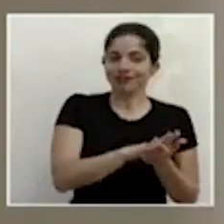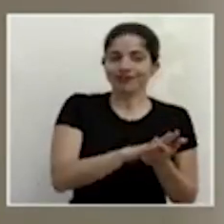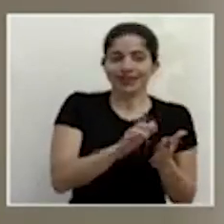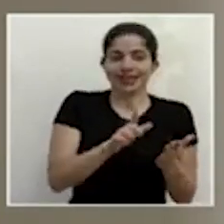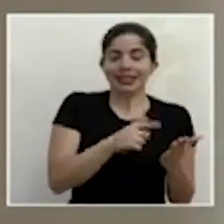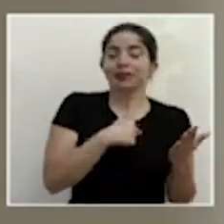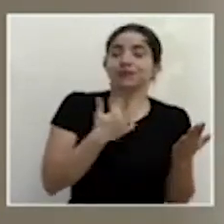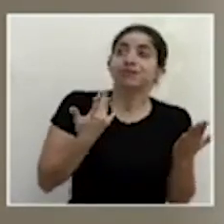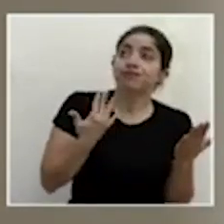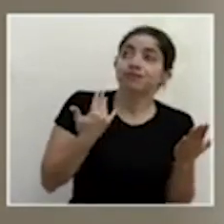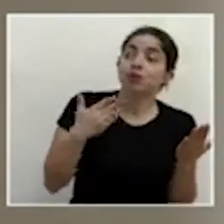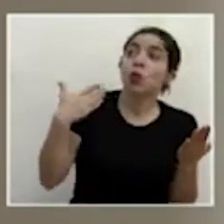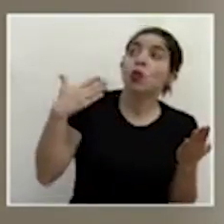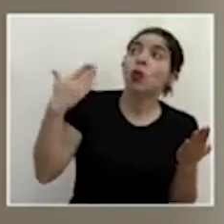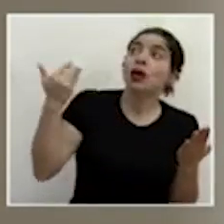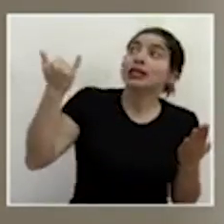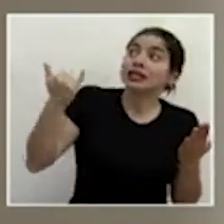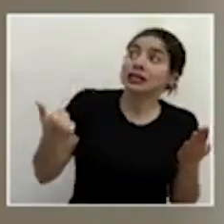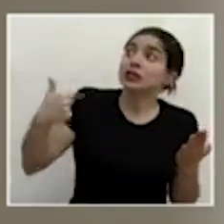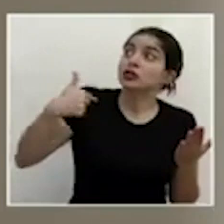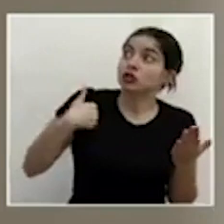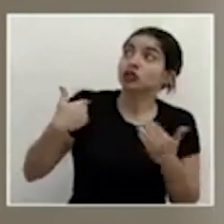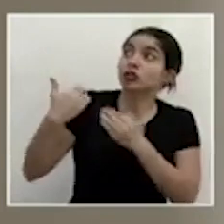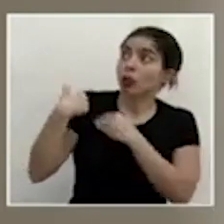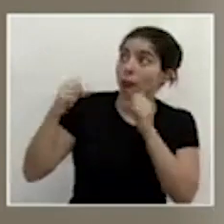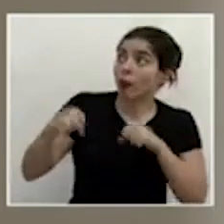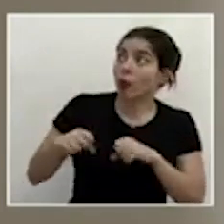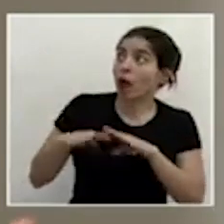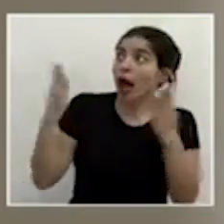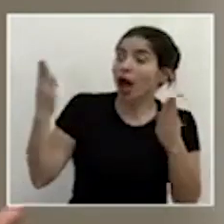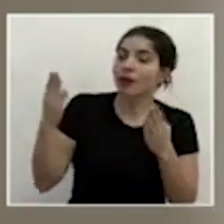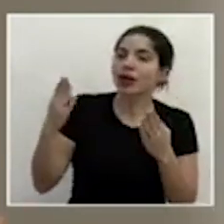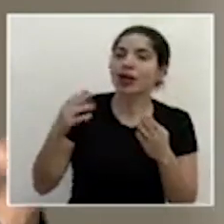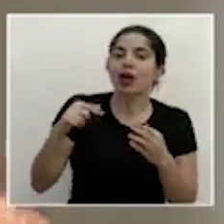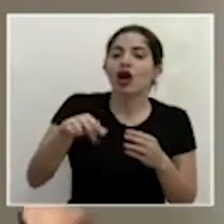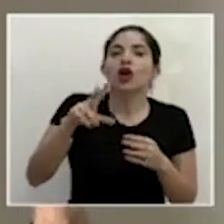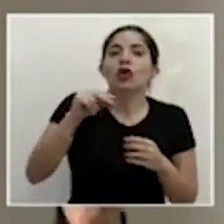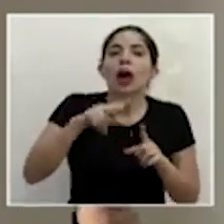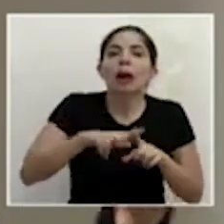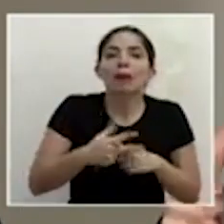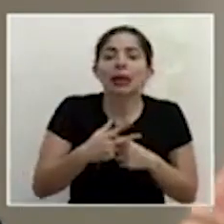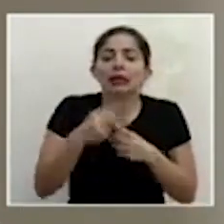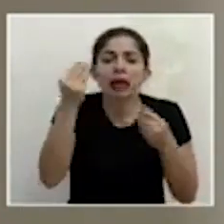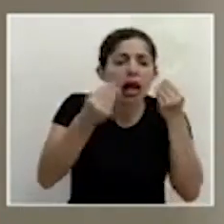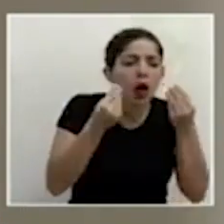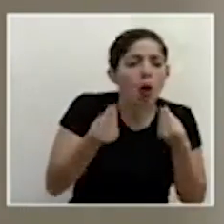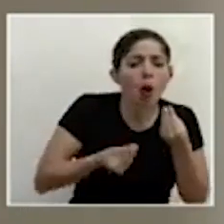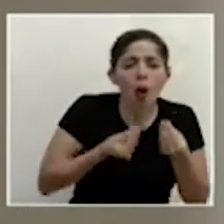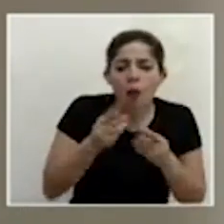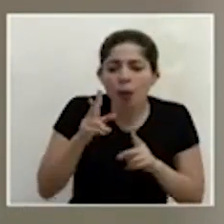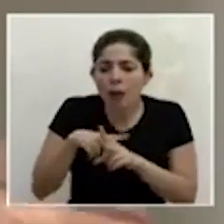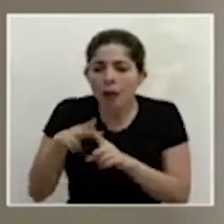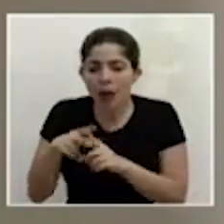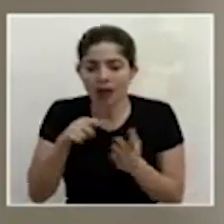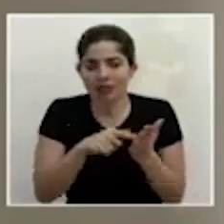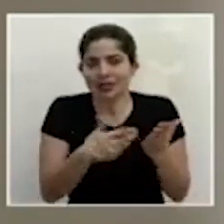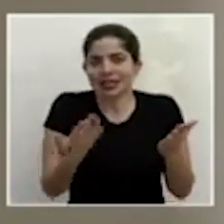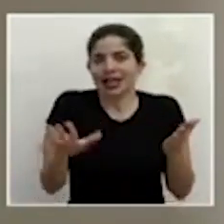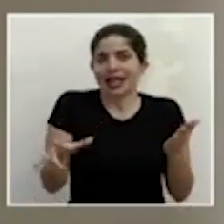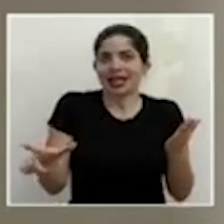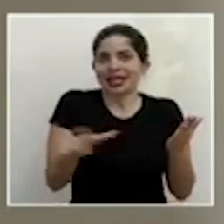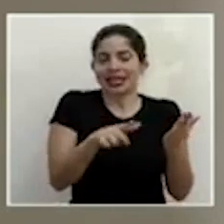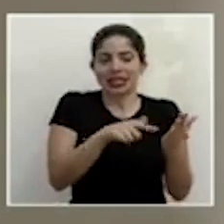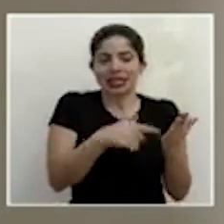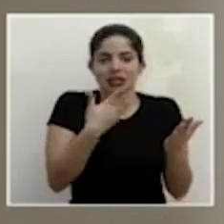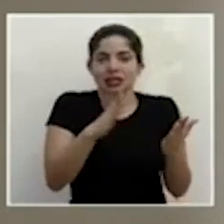que cuando tengamos esa autorización no tengamos entonces que ver cuáles son las medidas que hay que adoptar sino que